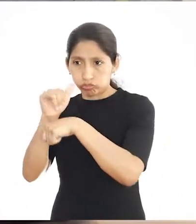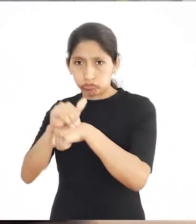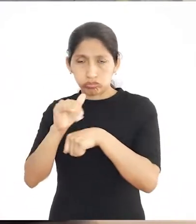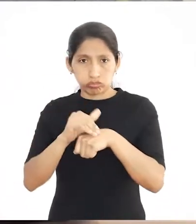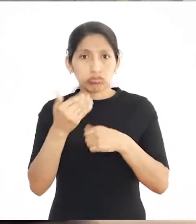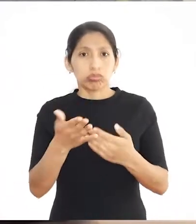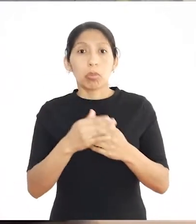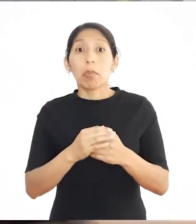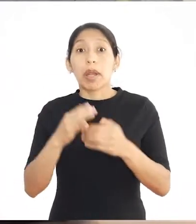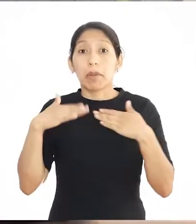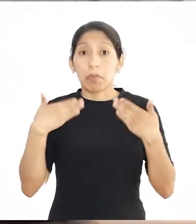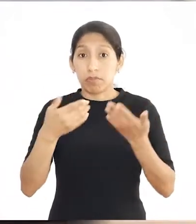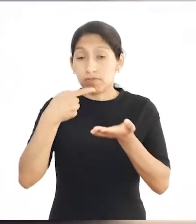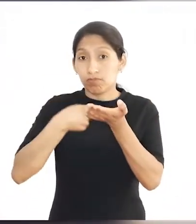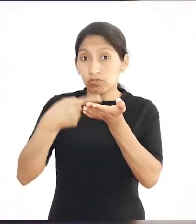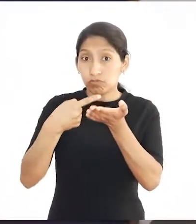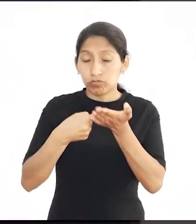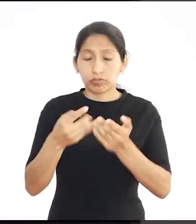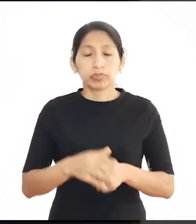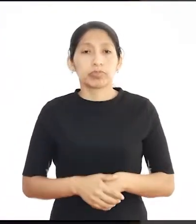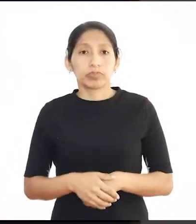estaré llamando para una entrevista.